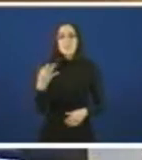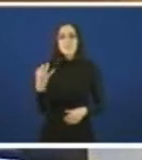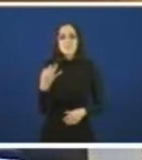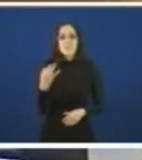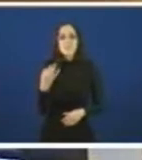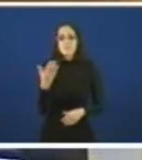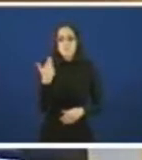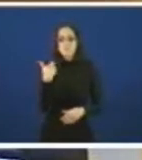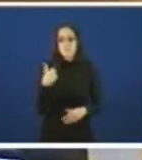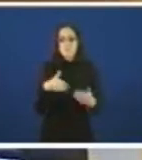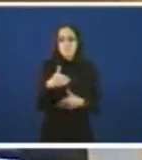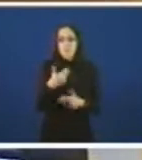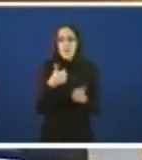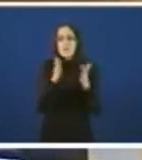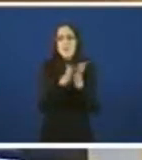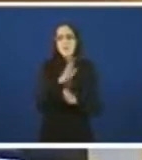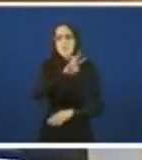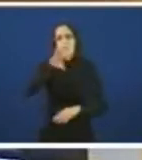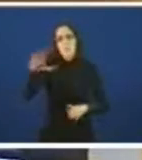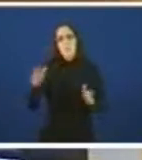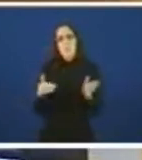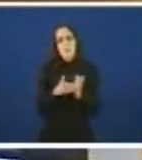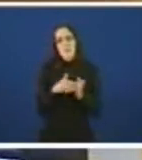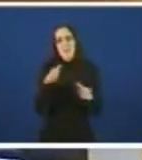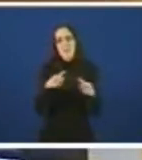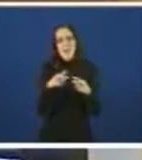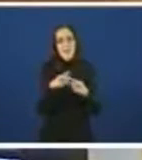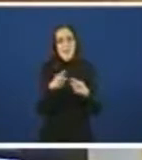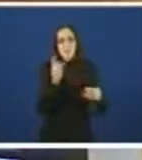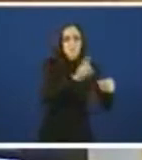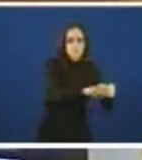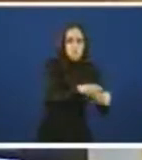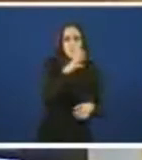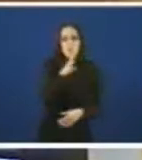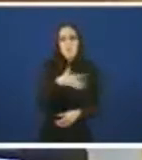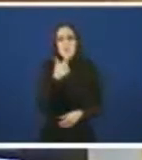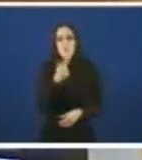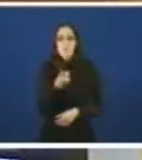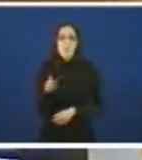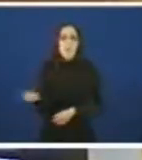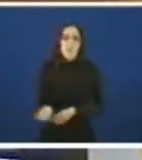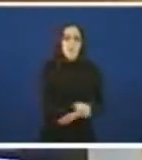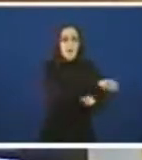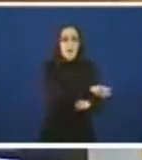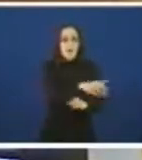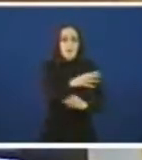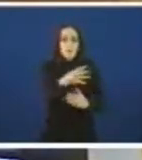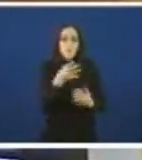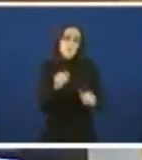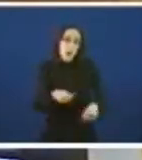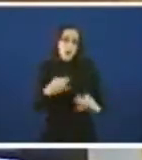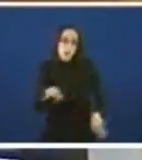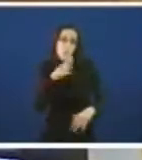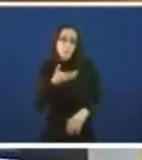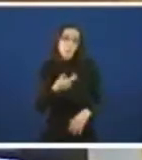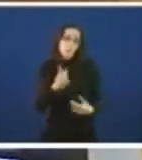.000 tarxetas a escritas. Porque unha cousa é que teña unha derivación por concerto normal, ainda que sexa como hospital xeral,